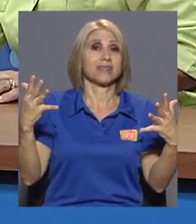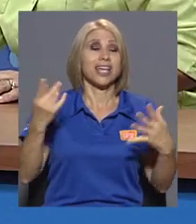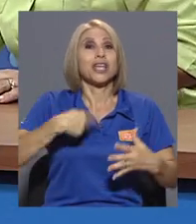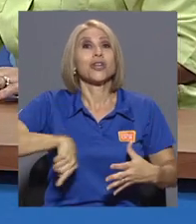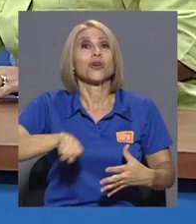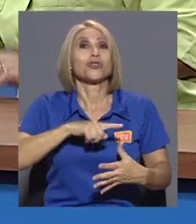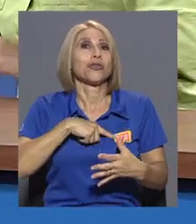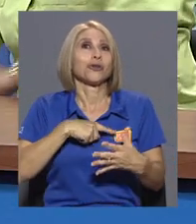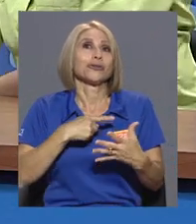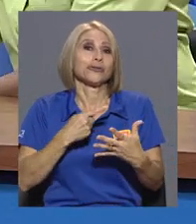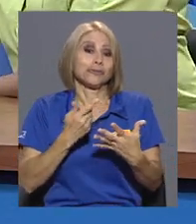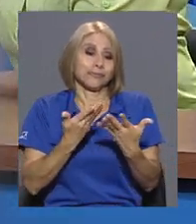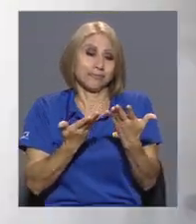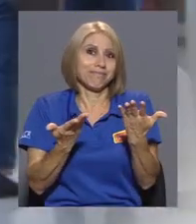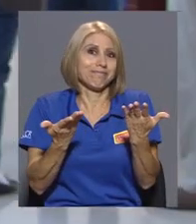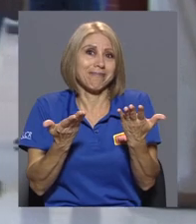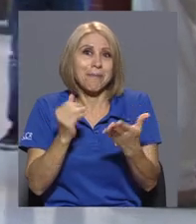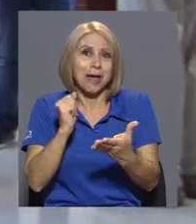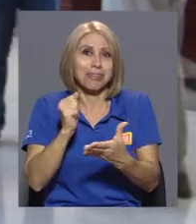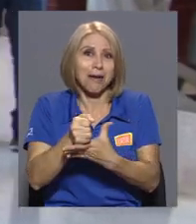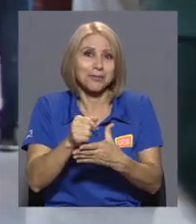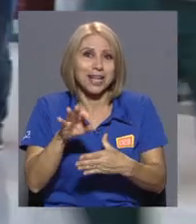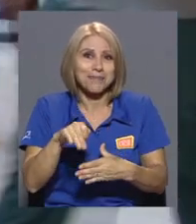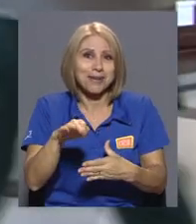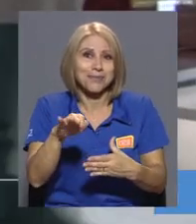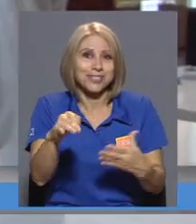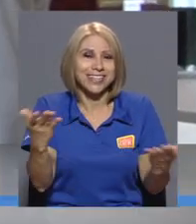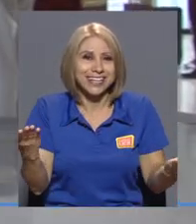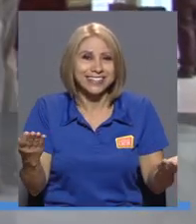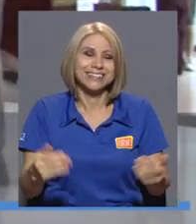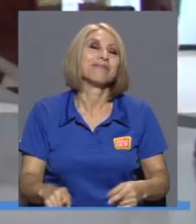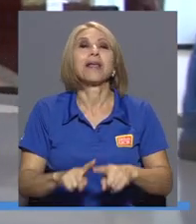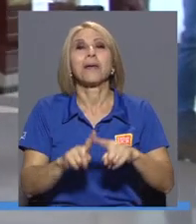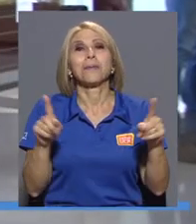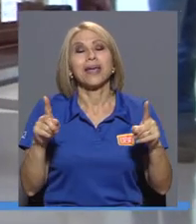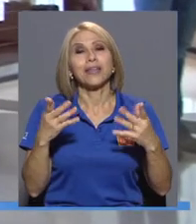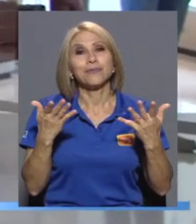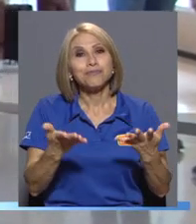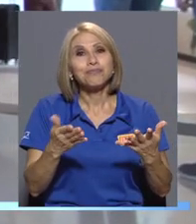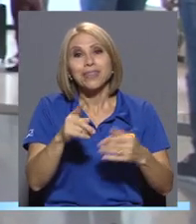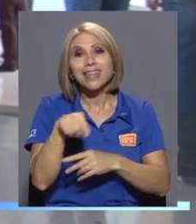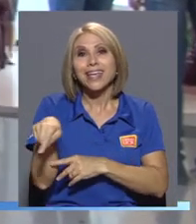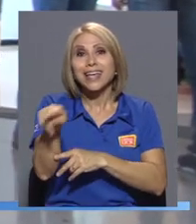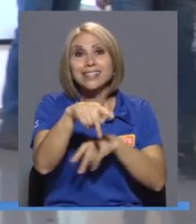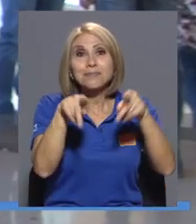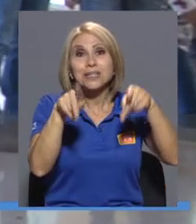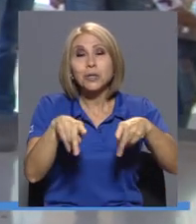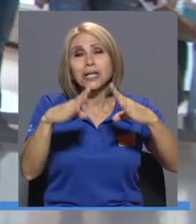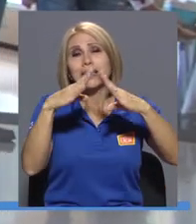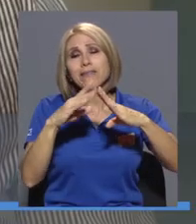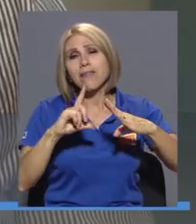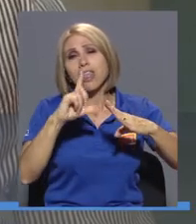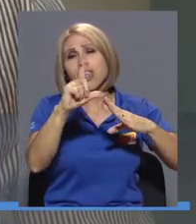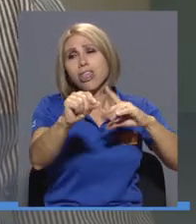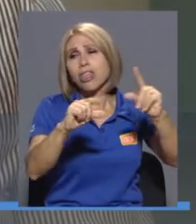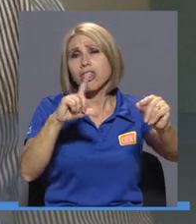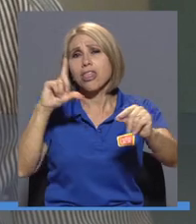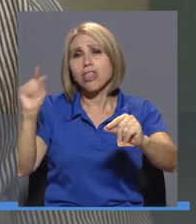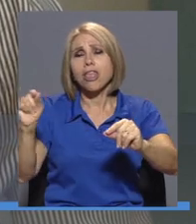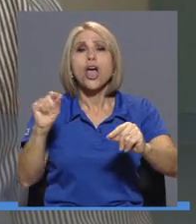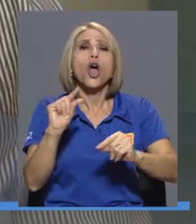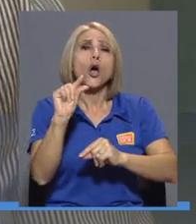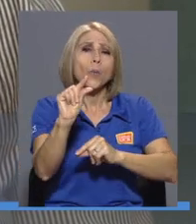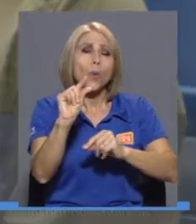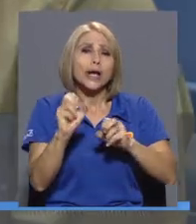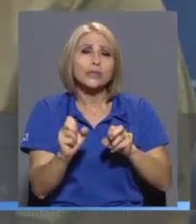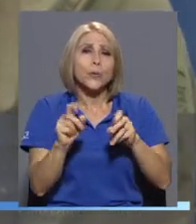nuestras manos a las maripositas. Pero, en fin, este sector de personas de zonas rurales tiene pocas oportunidades de